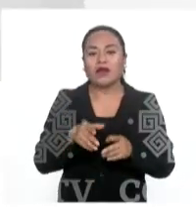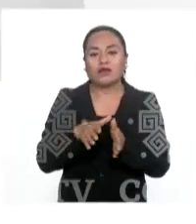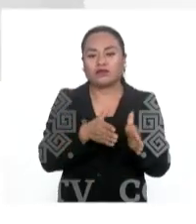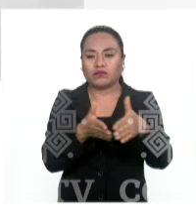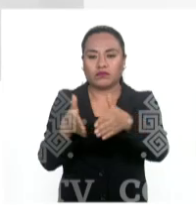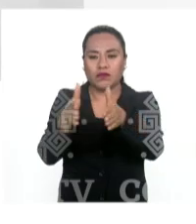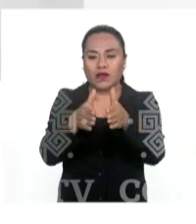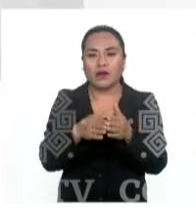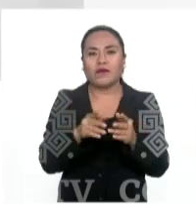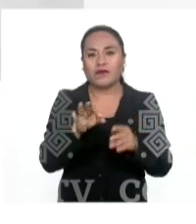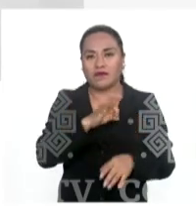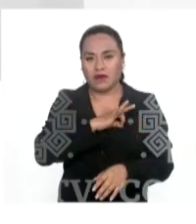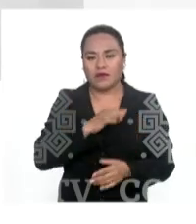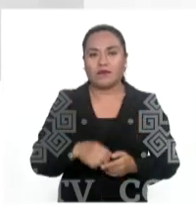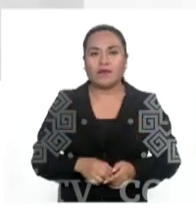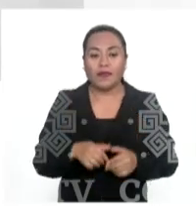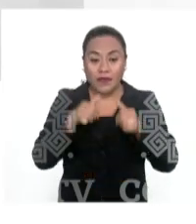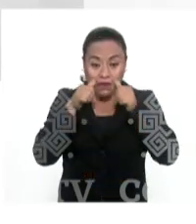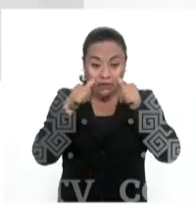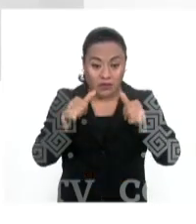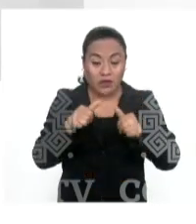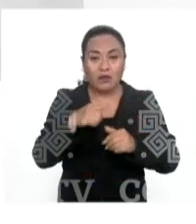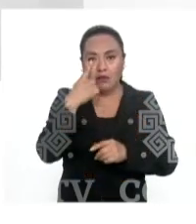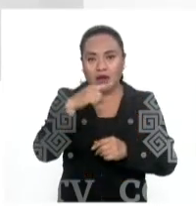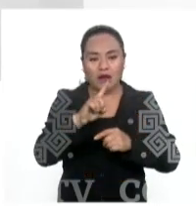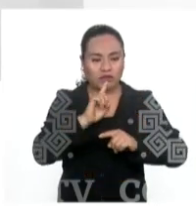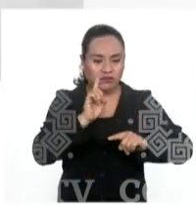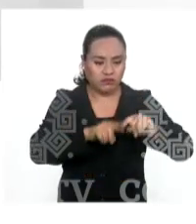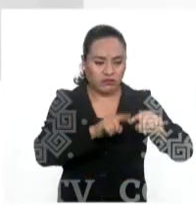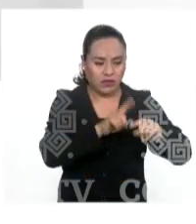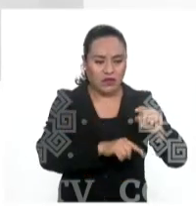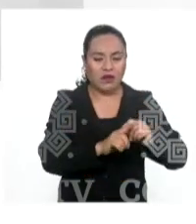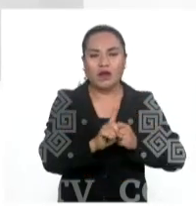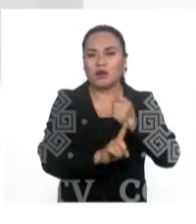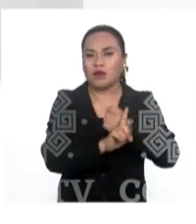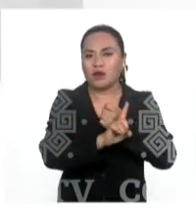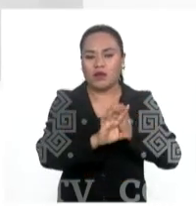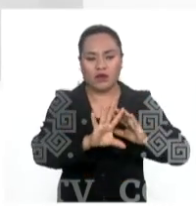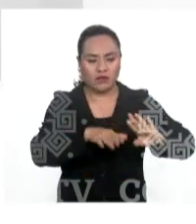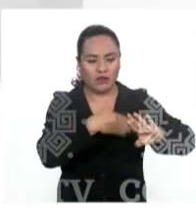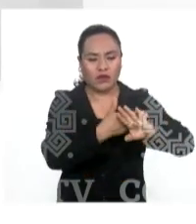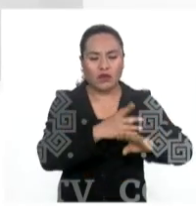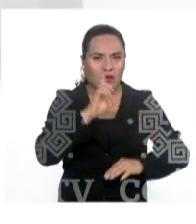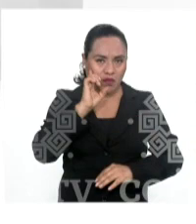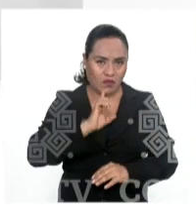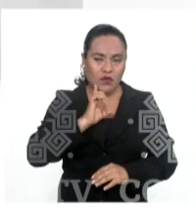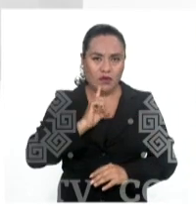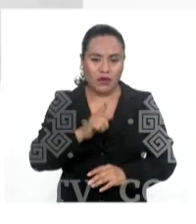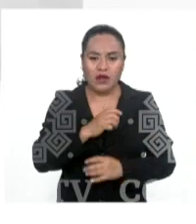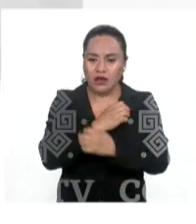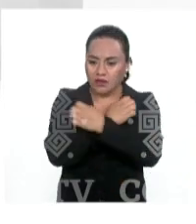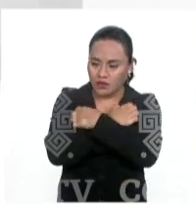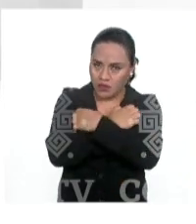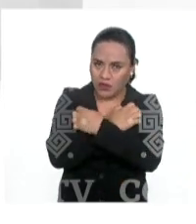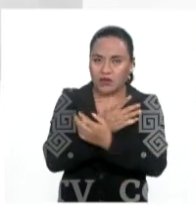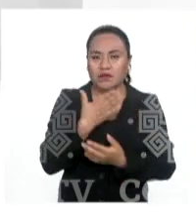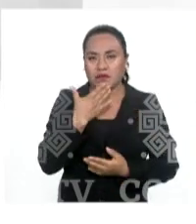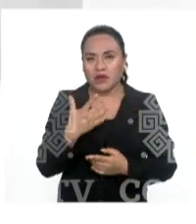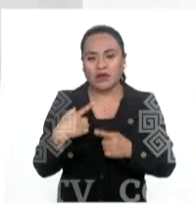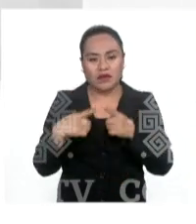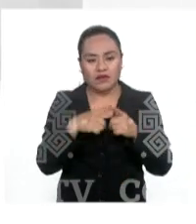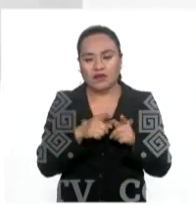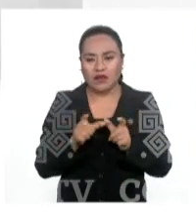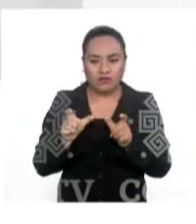para atender y erradicar la violencia de género contra las mujeres, hemos implementado lo que es reeducación, continuar con la unidad de medidas